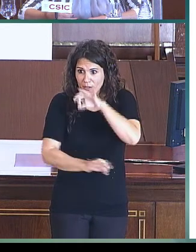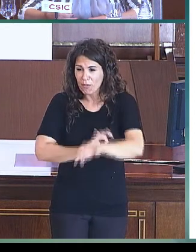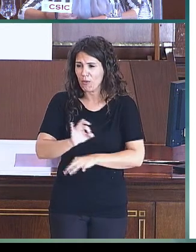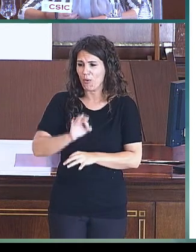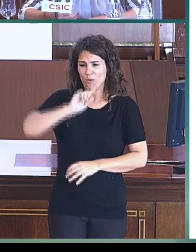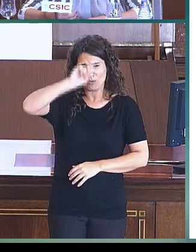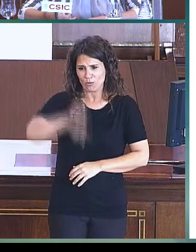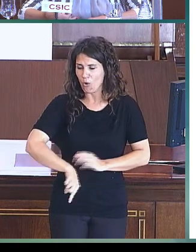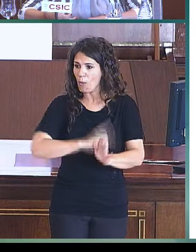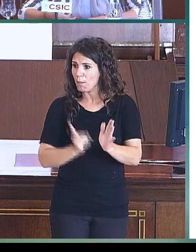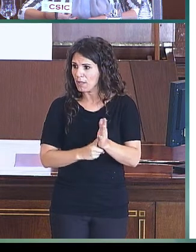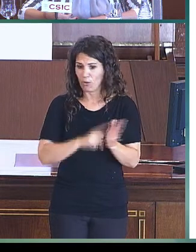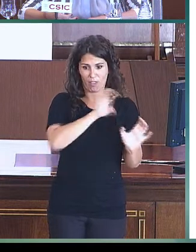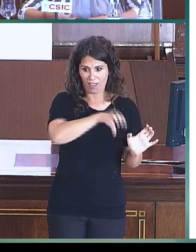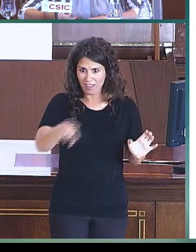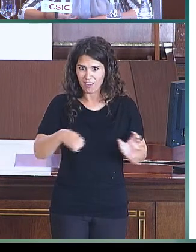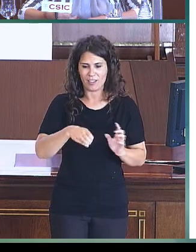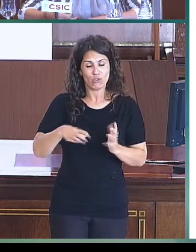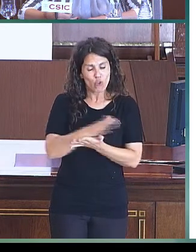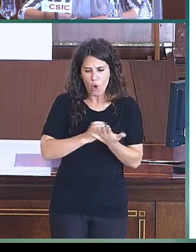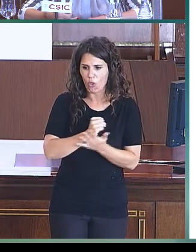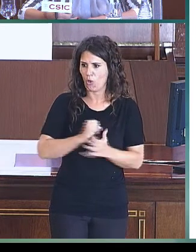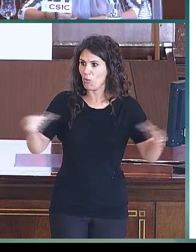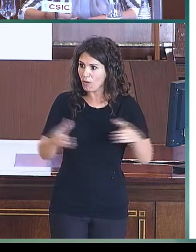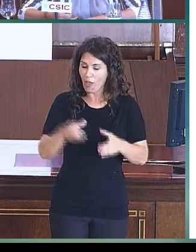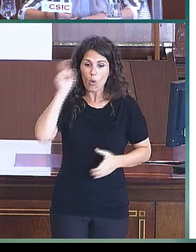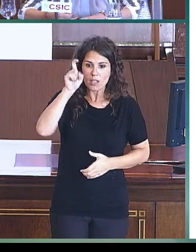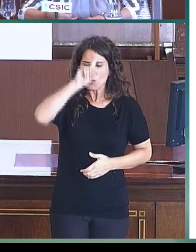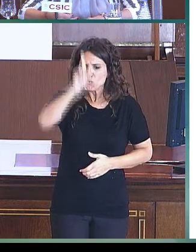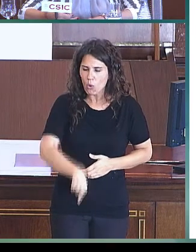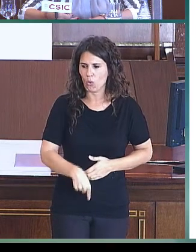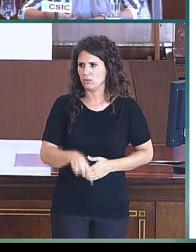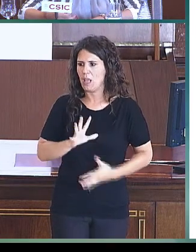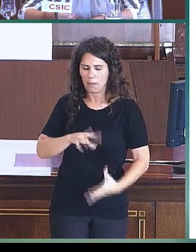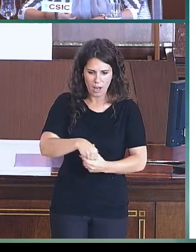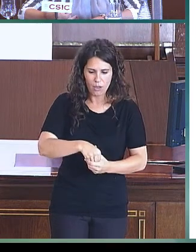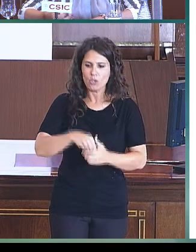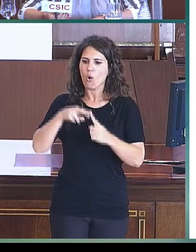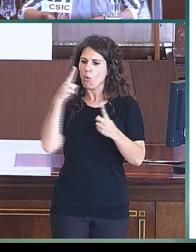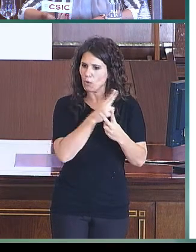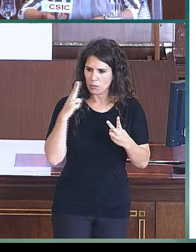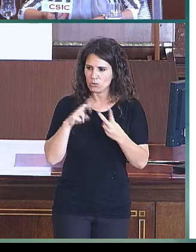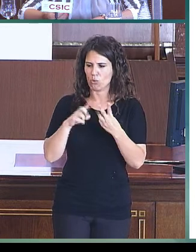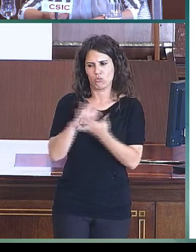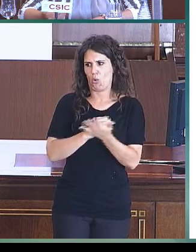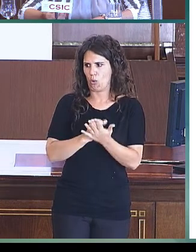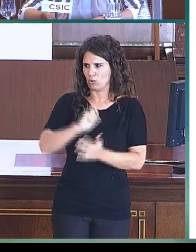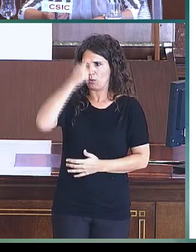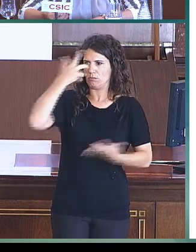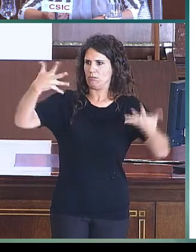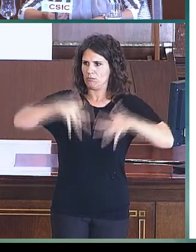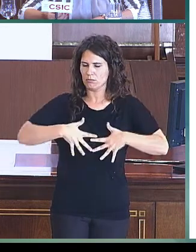y que el compromiso sea por parte de toda la comunidad educativa. Para ello, se han ido